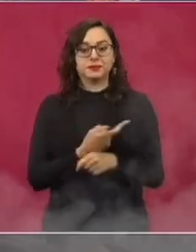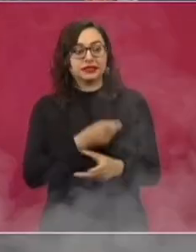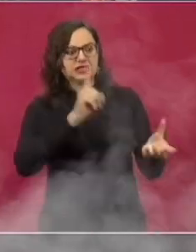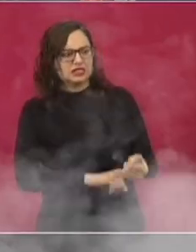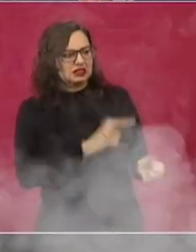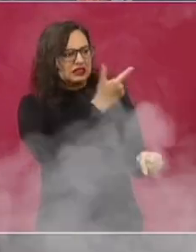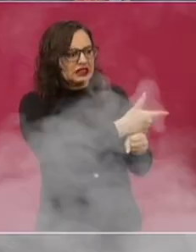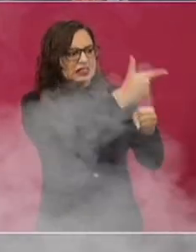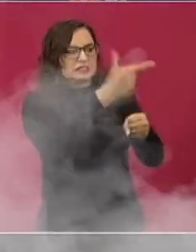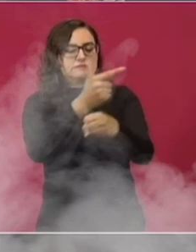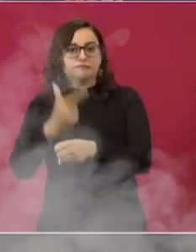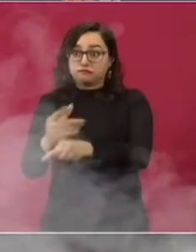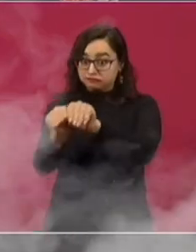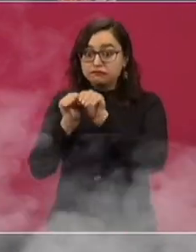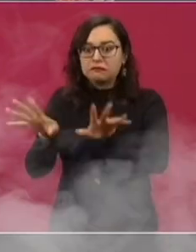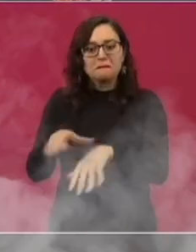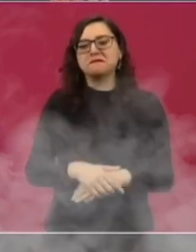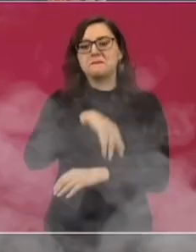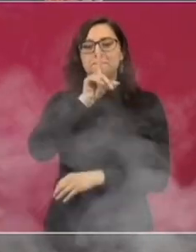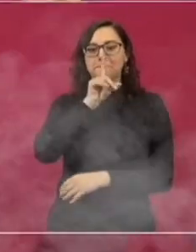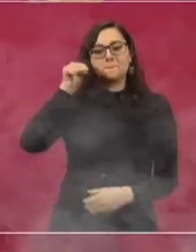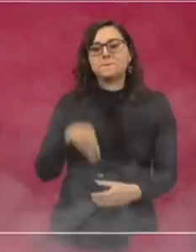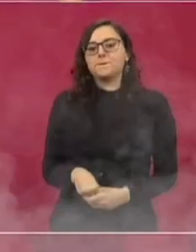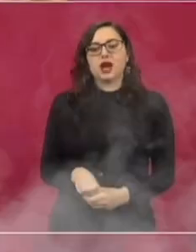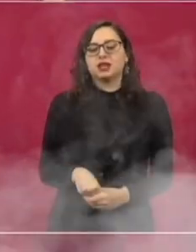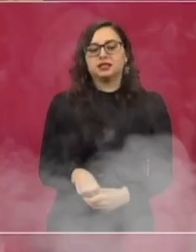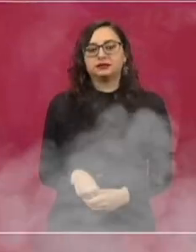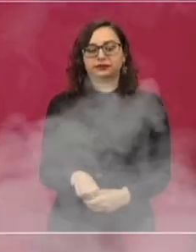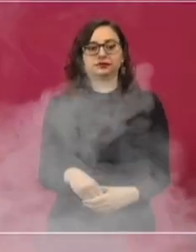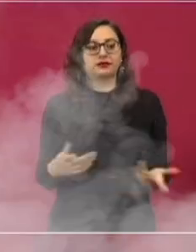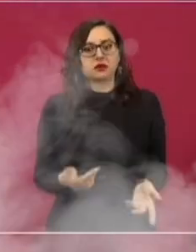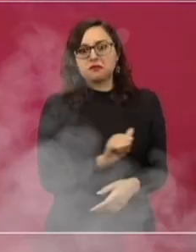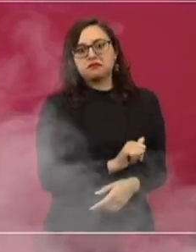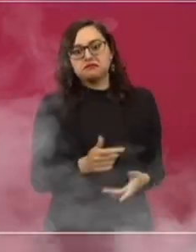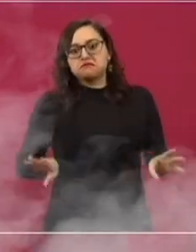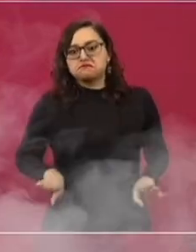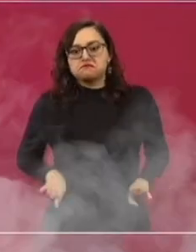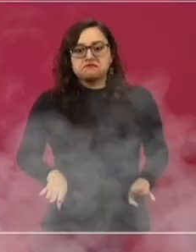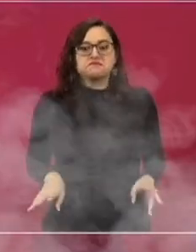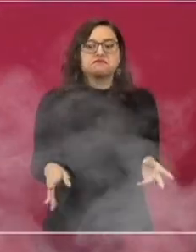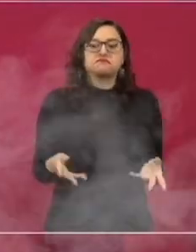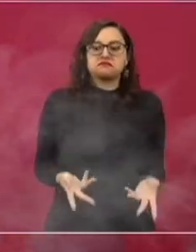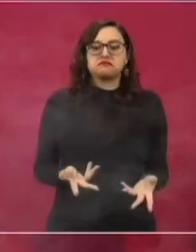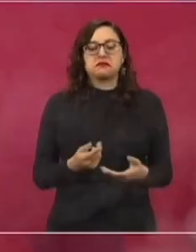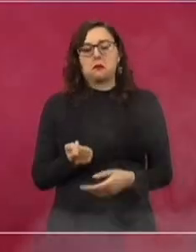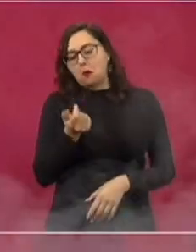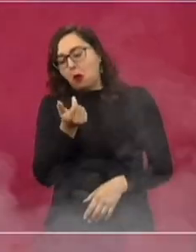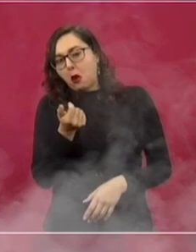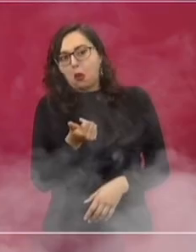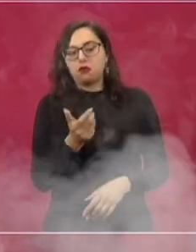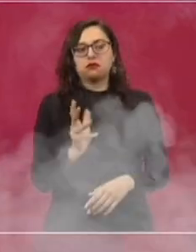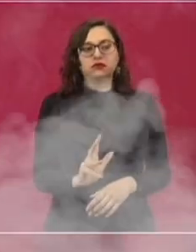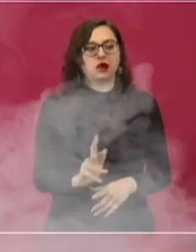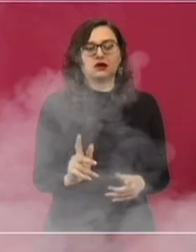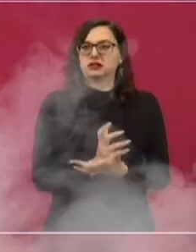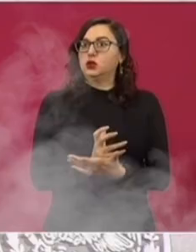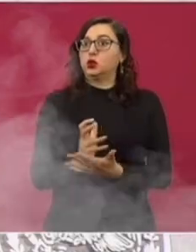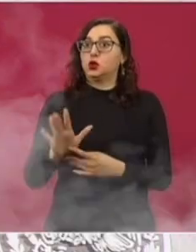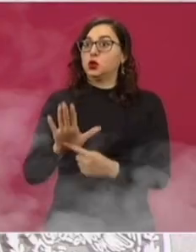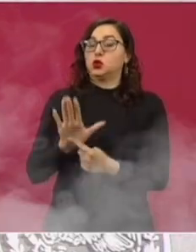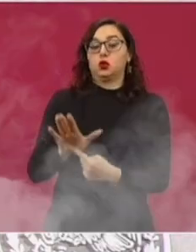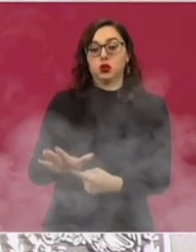lo que no les convenía y exaltaban, exageraban en todo aquello